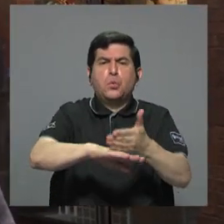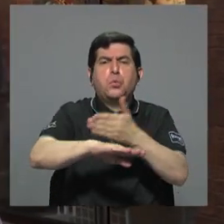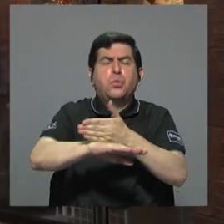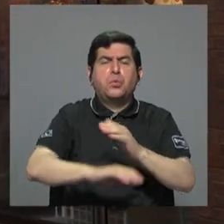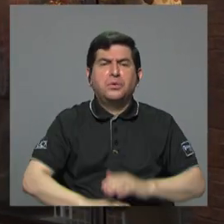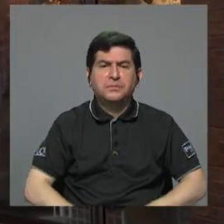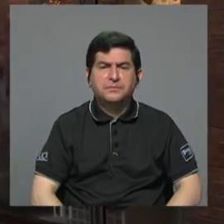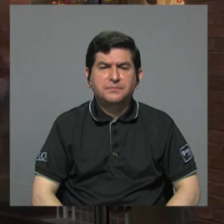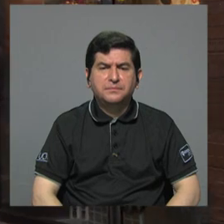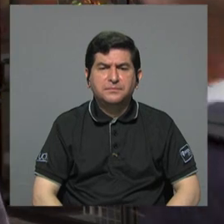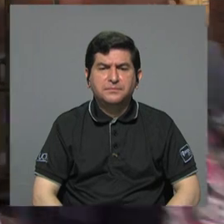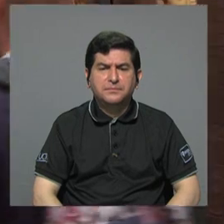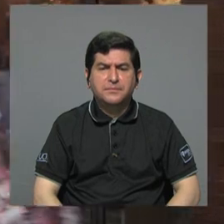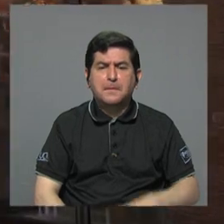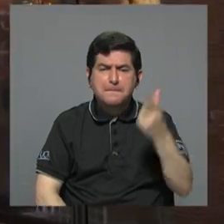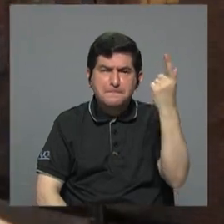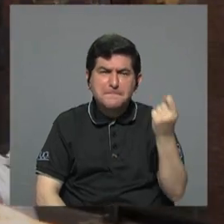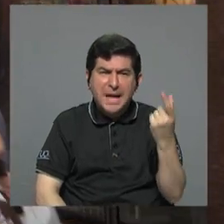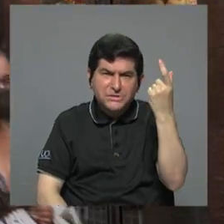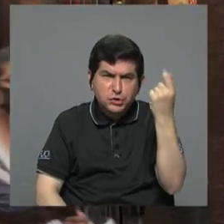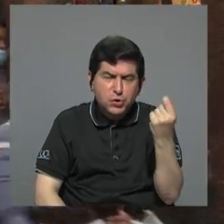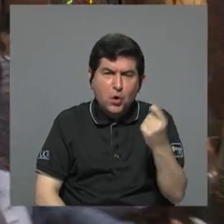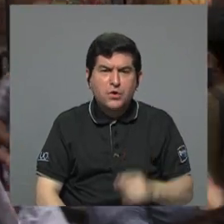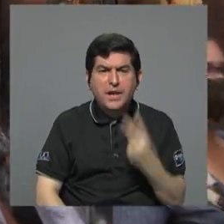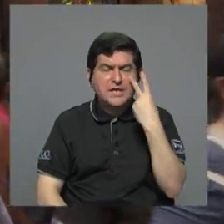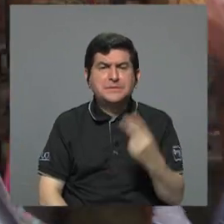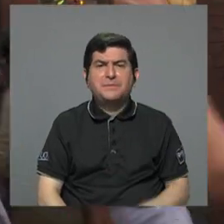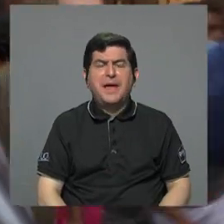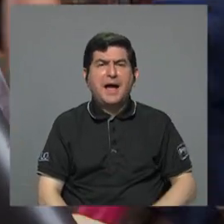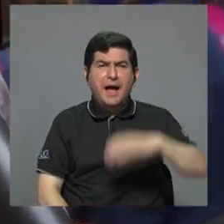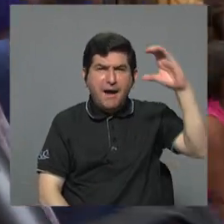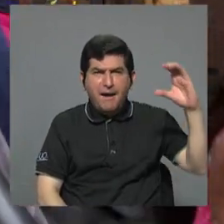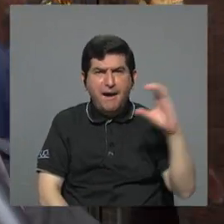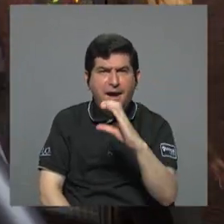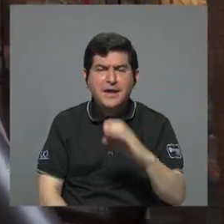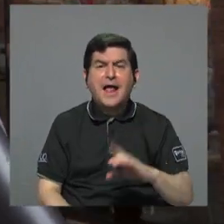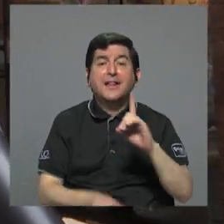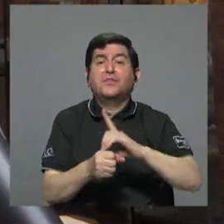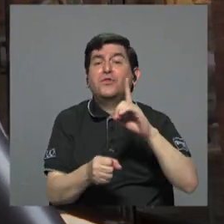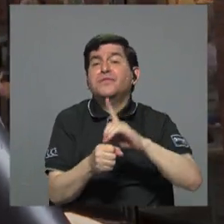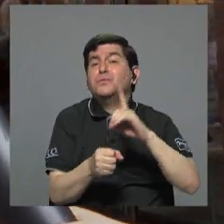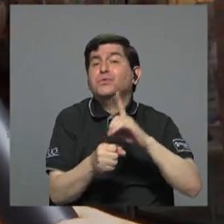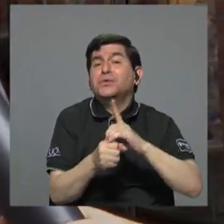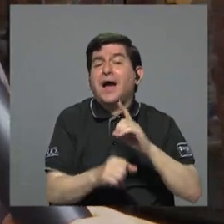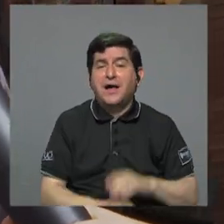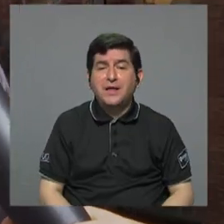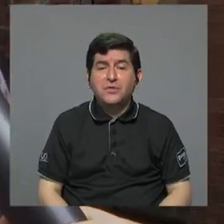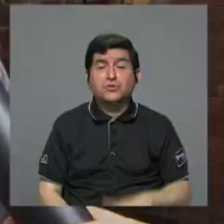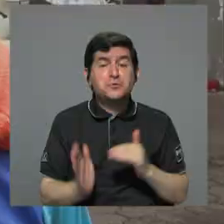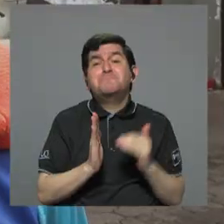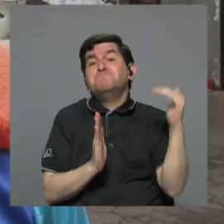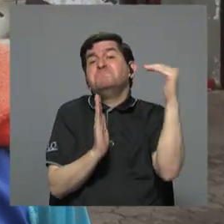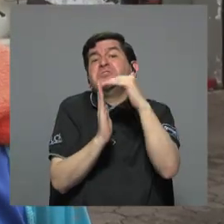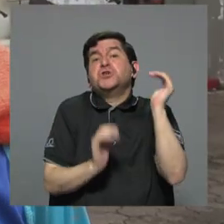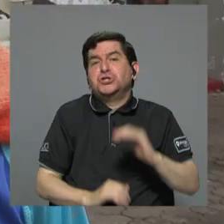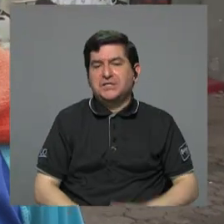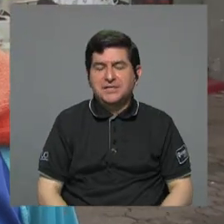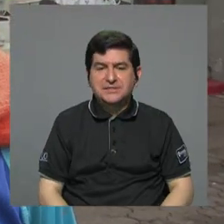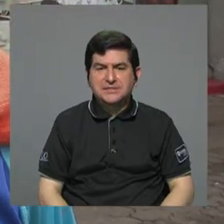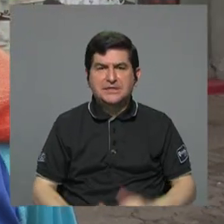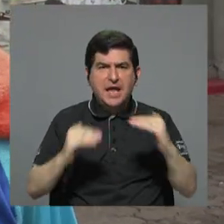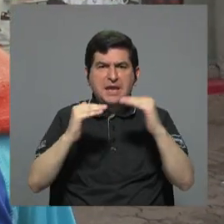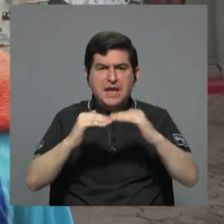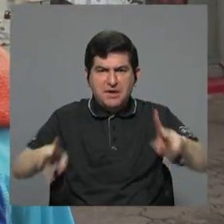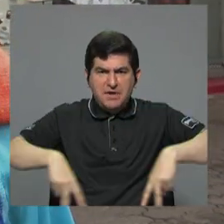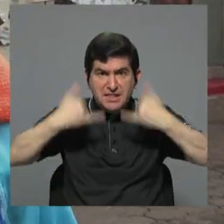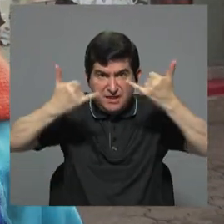pensiones, vean los aguinaldos de estos diputados, que son de millones. El nivel de vida en